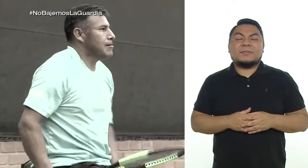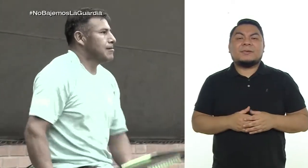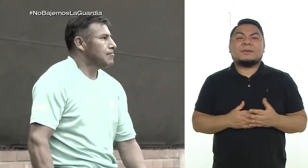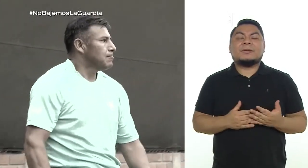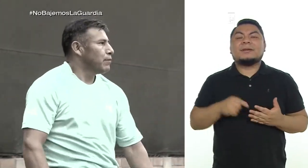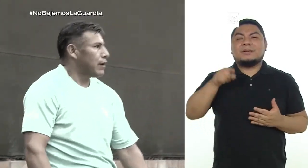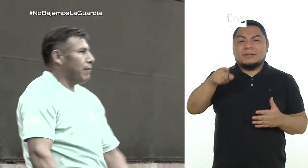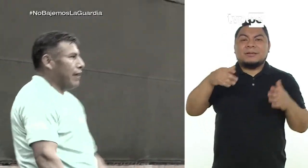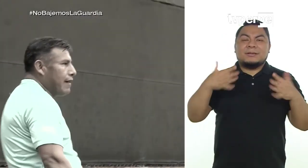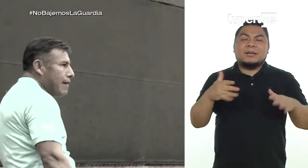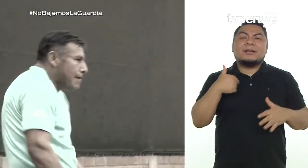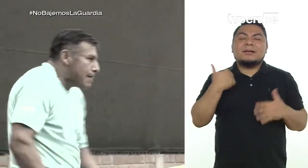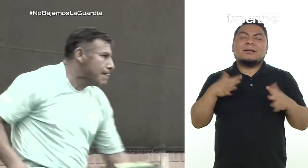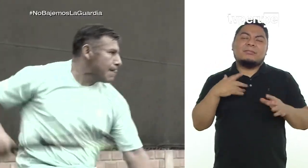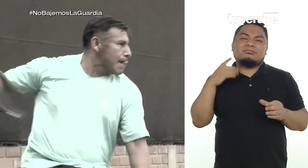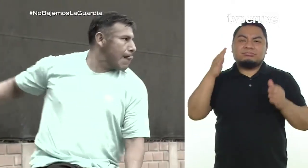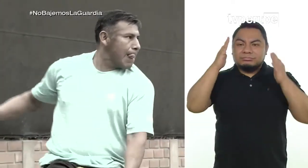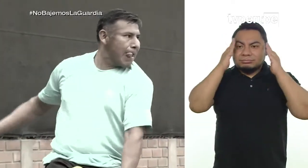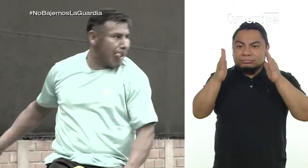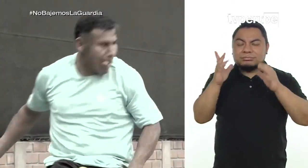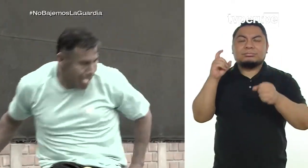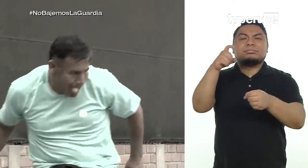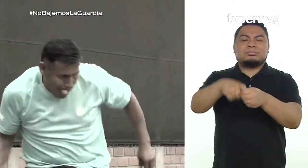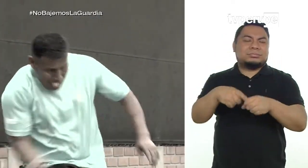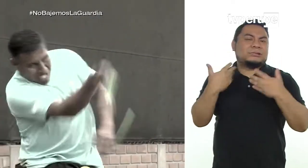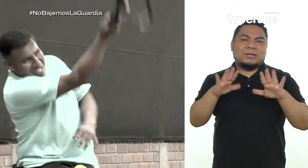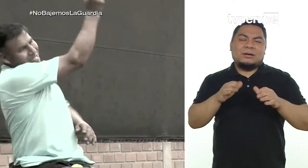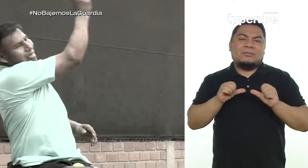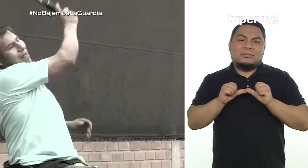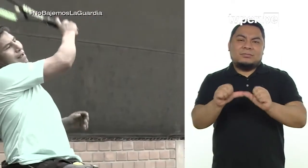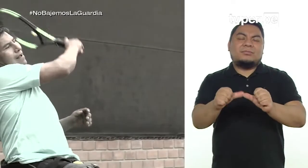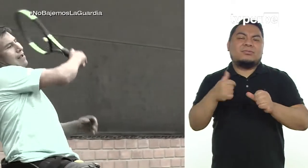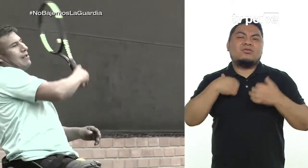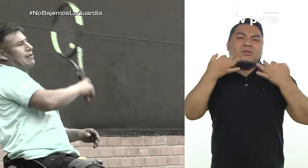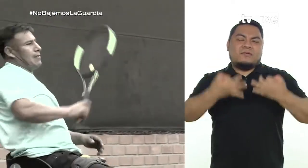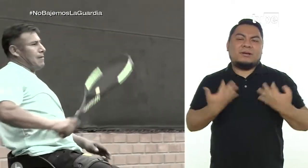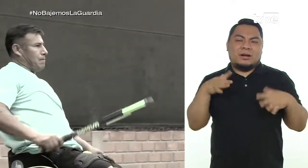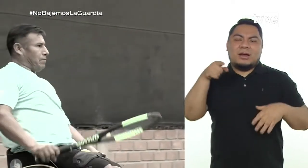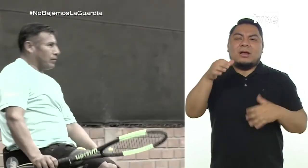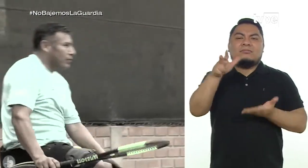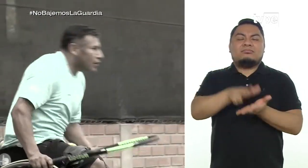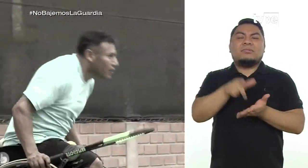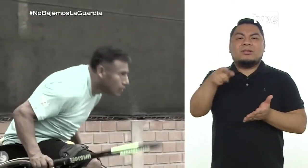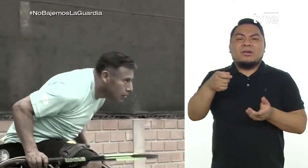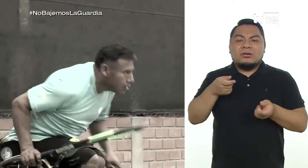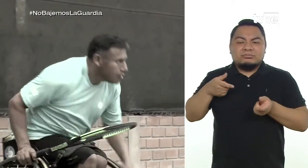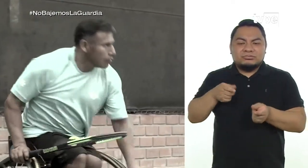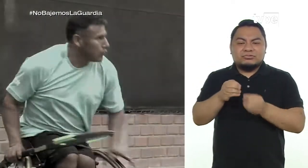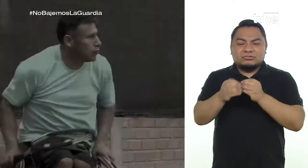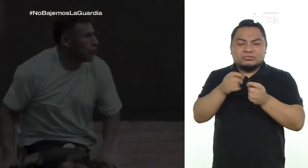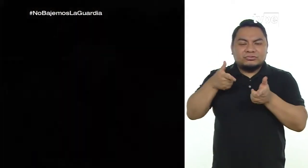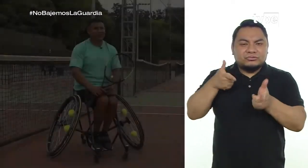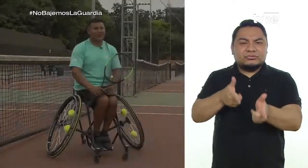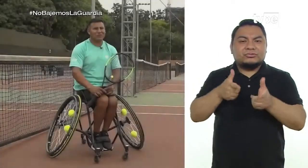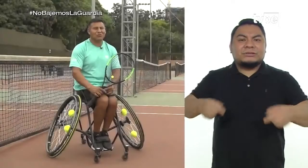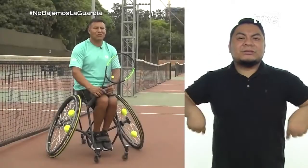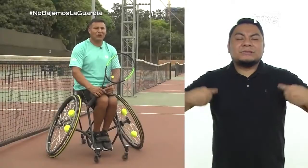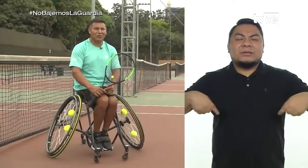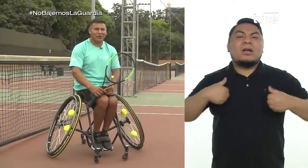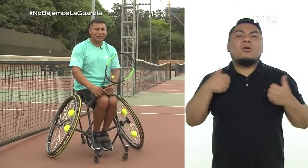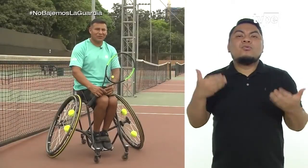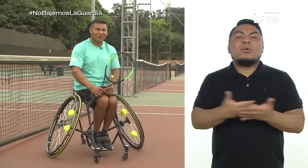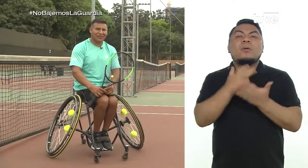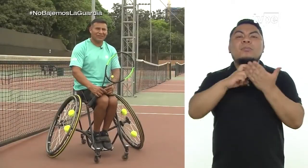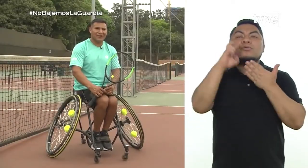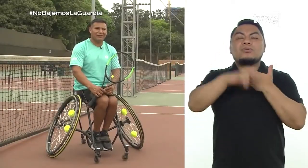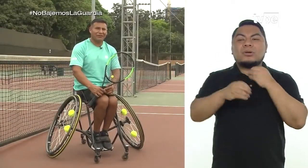Y ahí es donde ya me dediqué como que a mi oficio, ¿no? De fabricar las sillas. Y ahora estoy en un